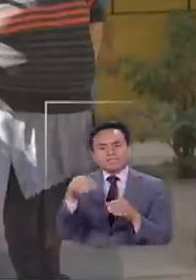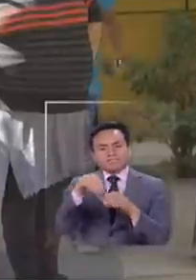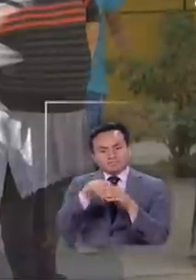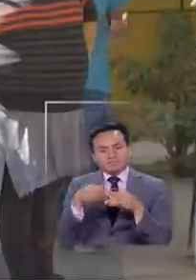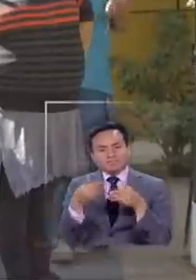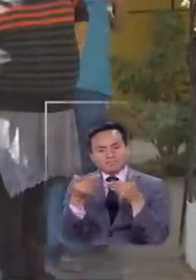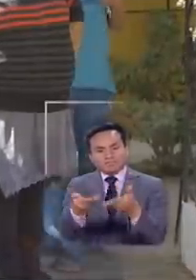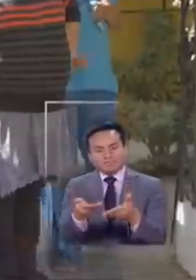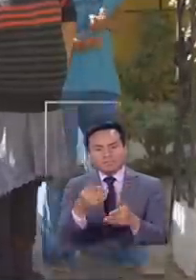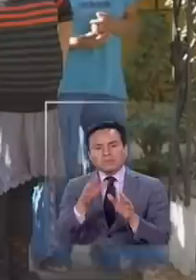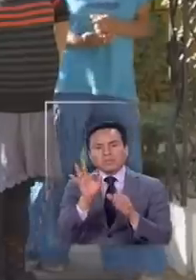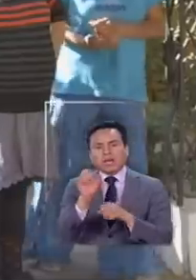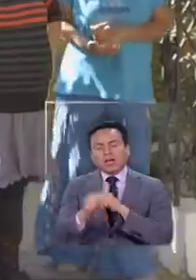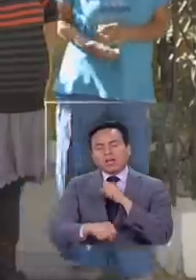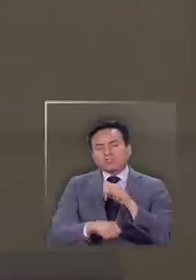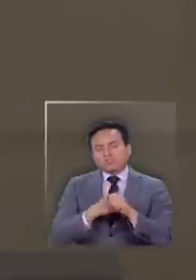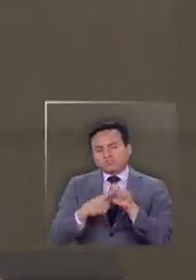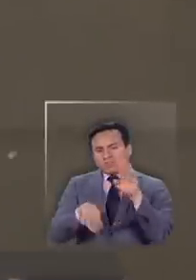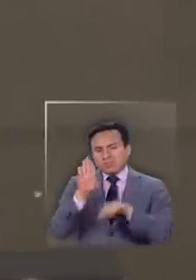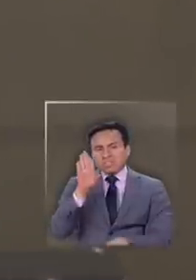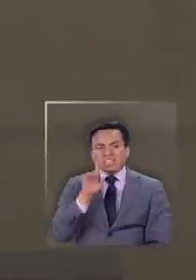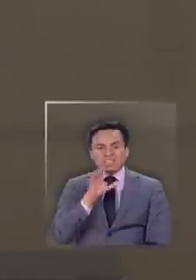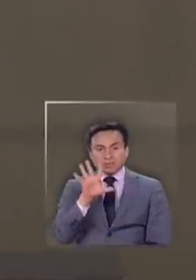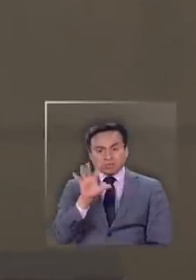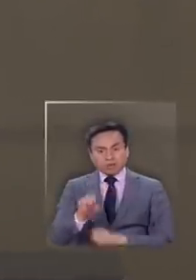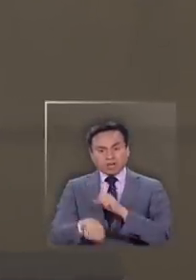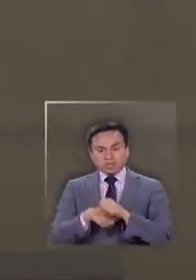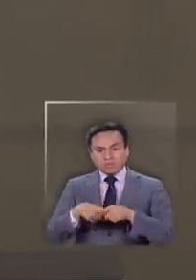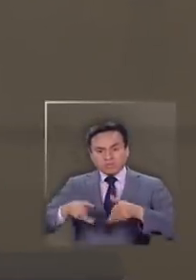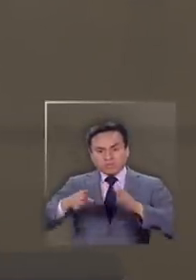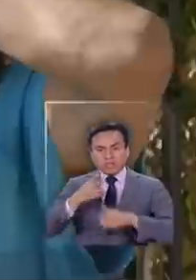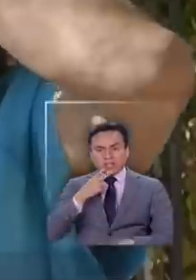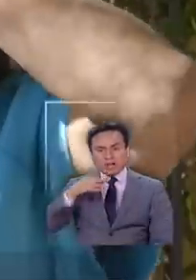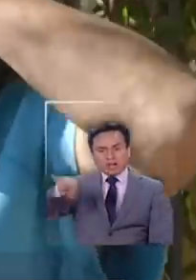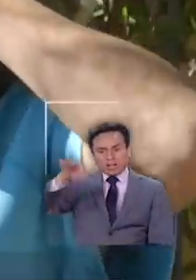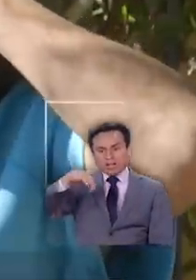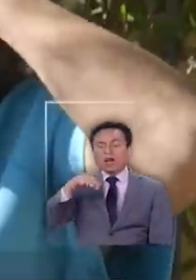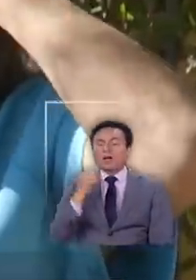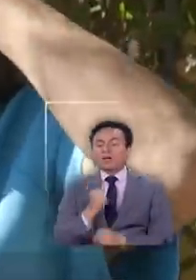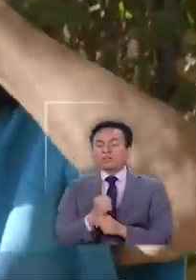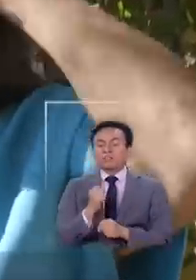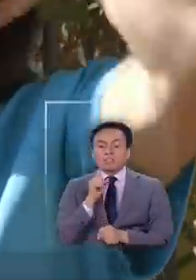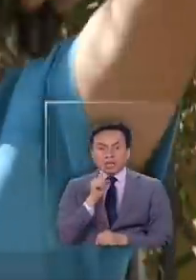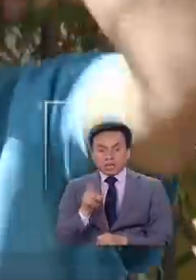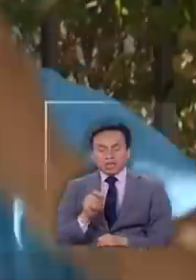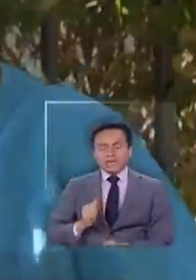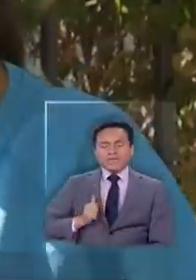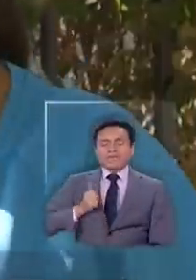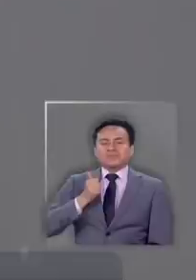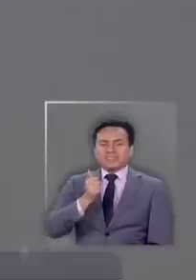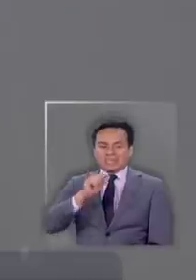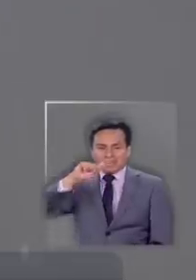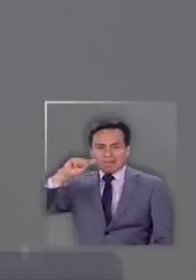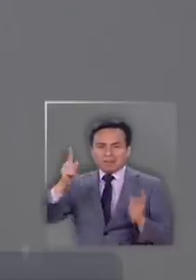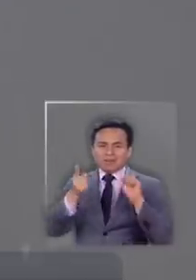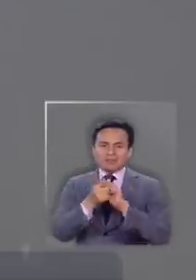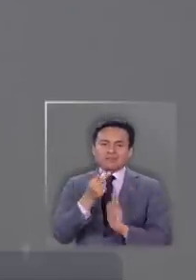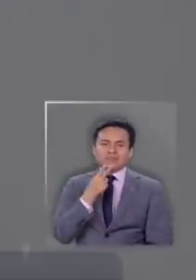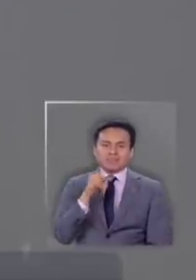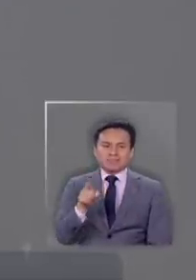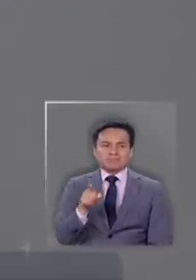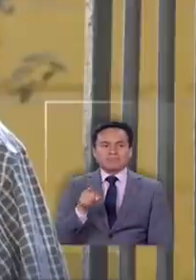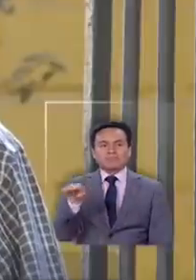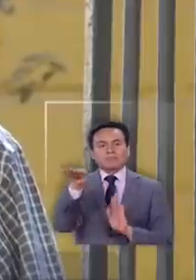mayores de 50 años que ya lleven más de 5 en esa condición que tengan trabajo y la voluntad de cambiar sus vidas